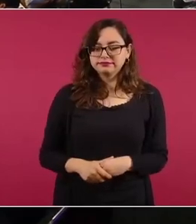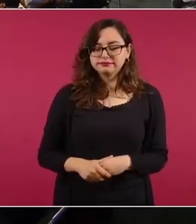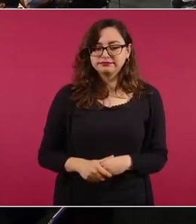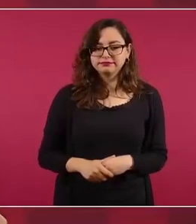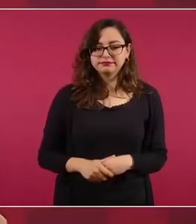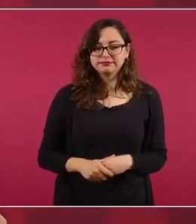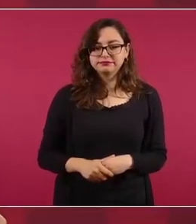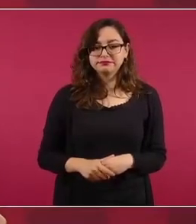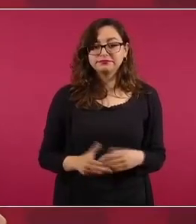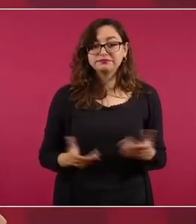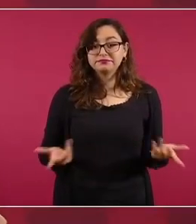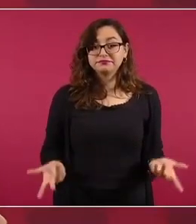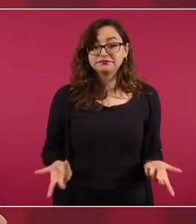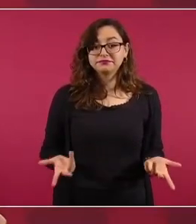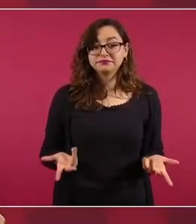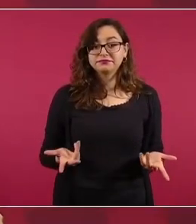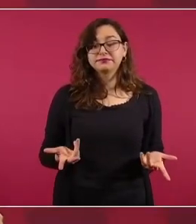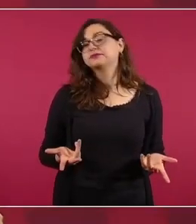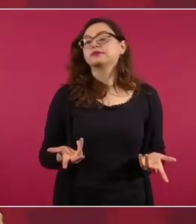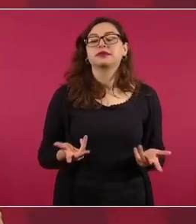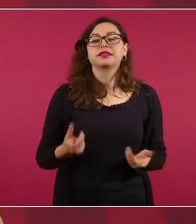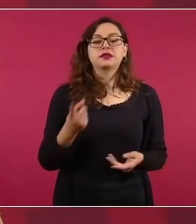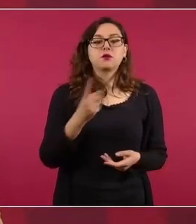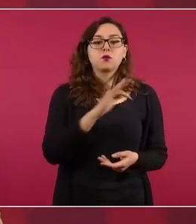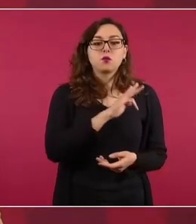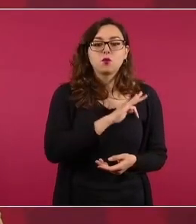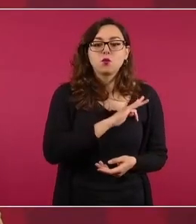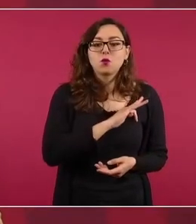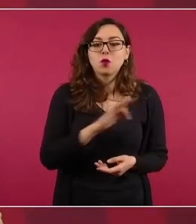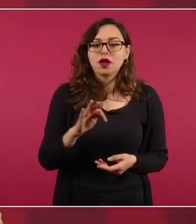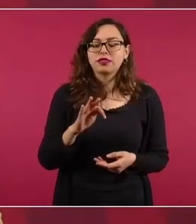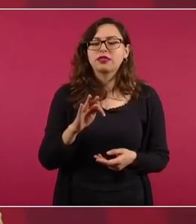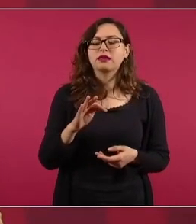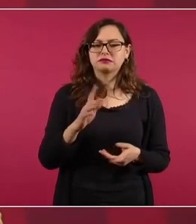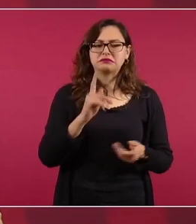se ocupan de la transformación de la realidad